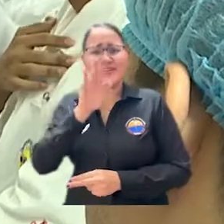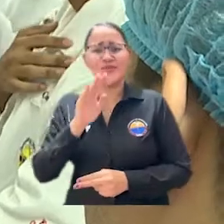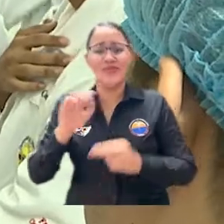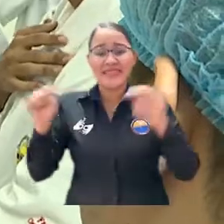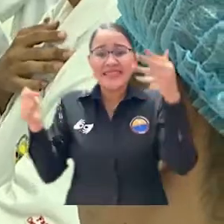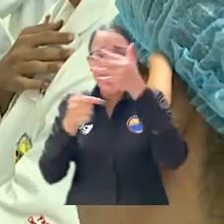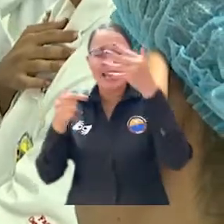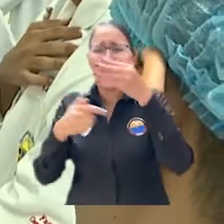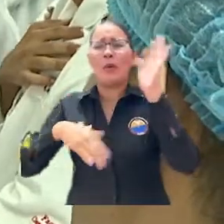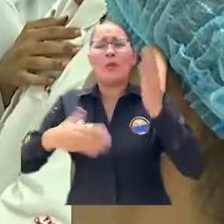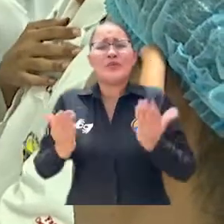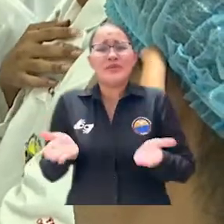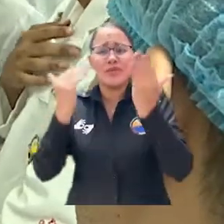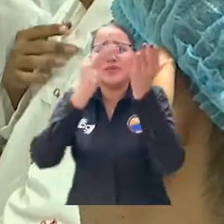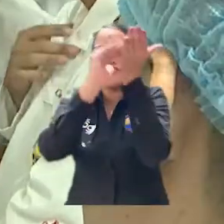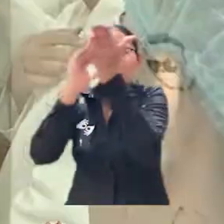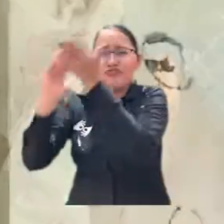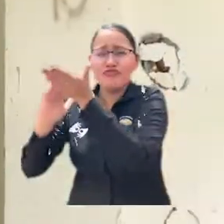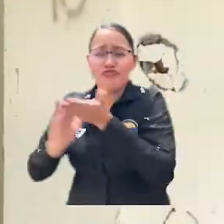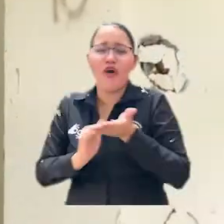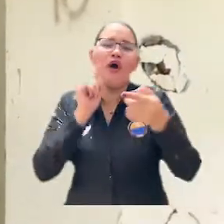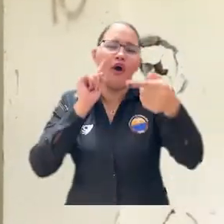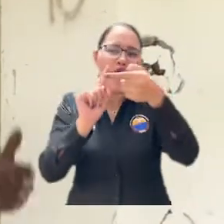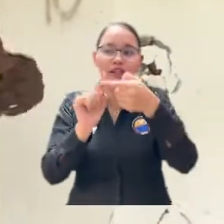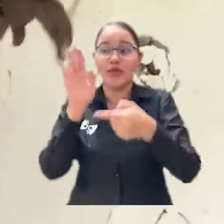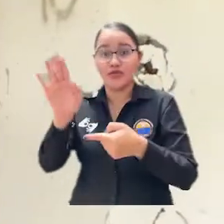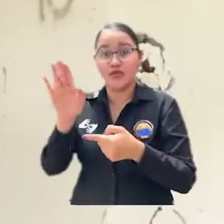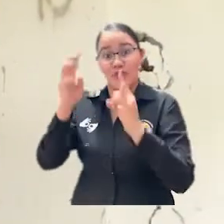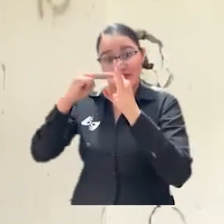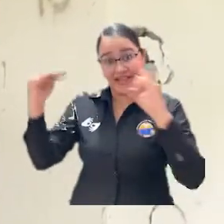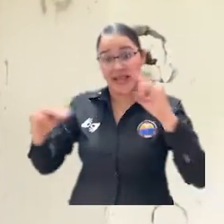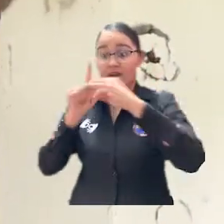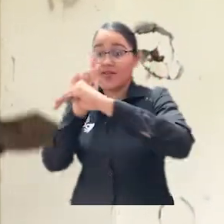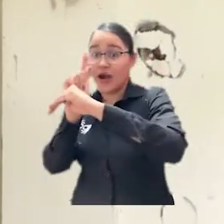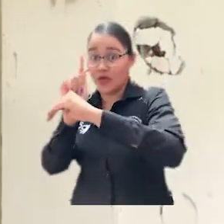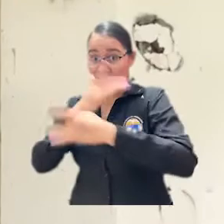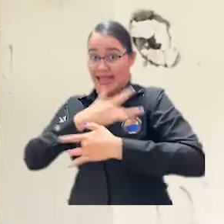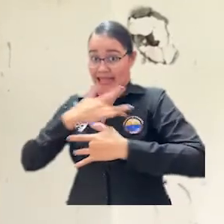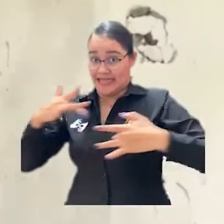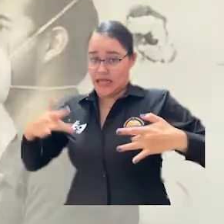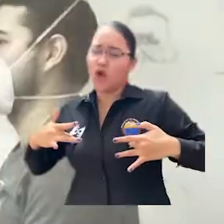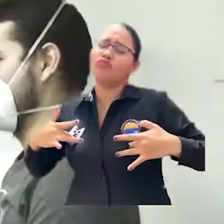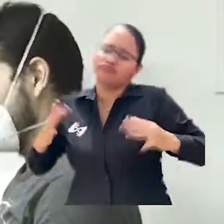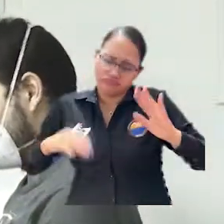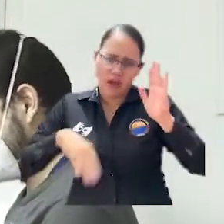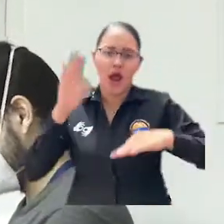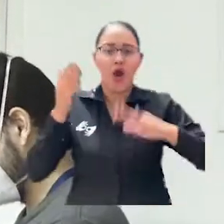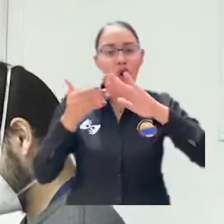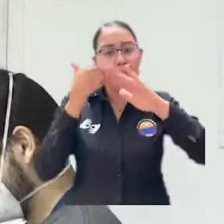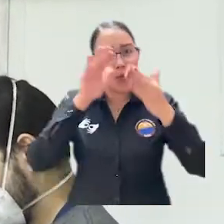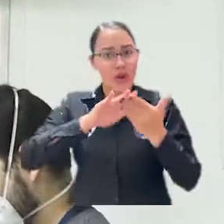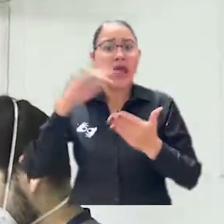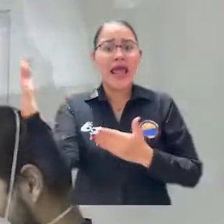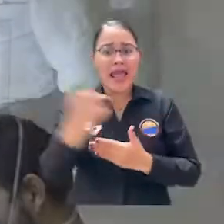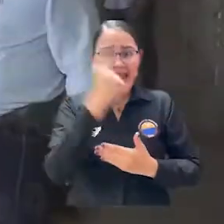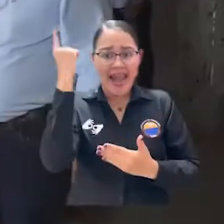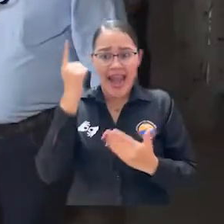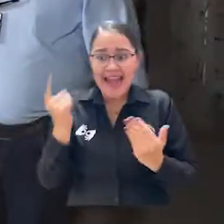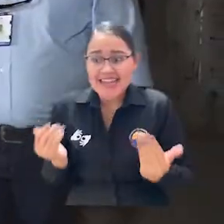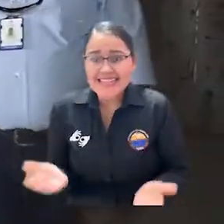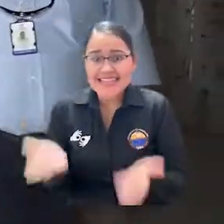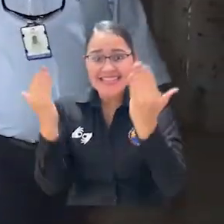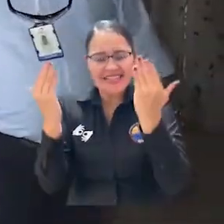académica y de atención a pacientes genera un gran beneficio a la Facultad de Ciencias de la Salud y a la comunidad en general, así fue